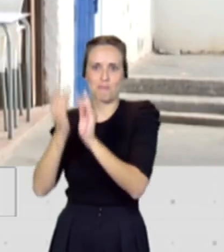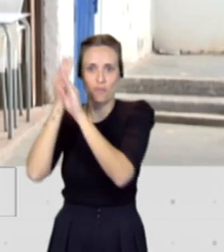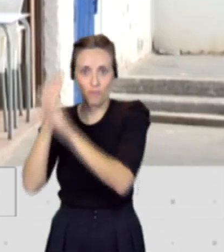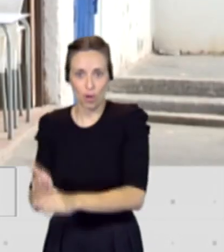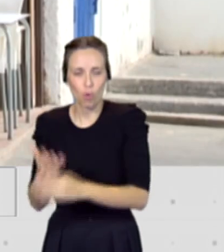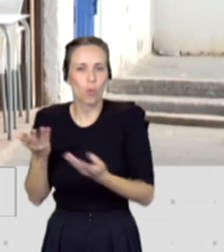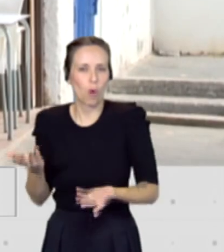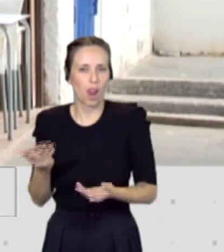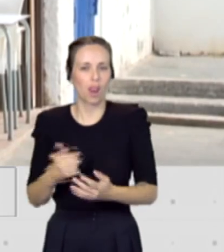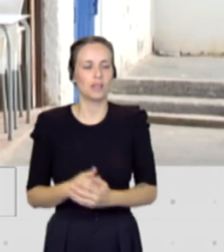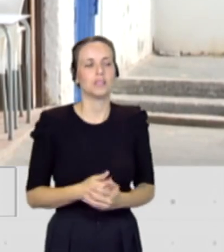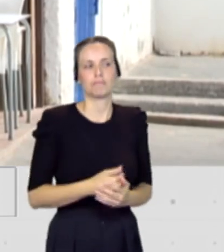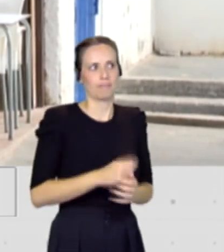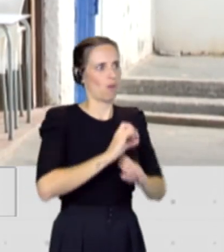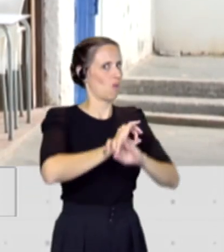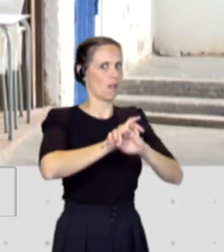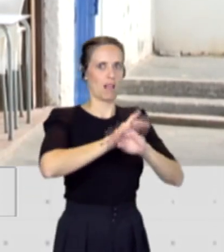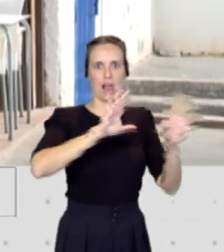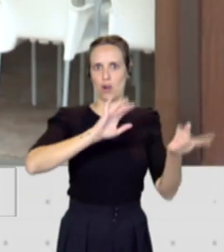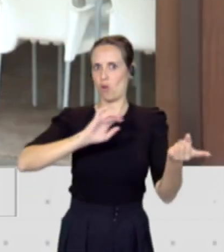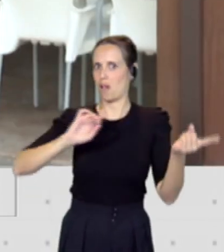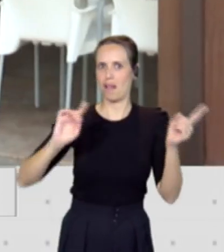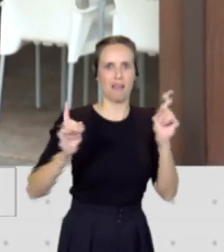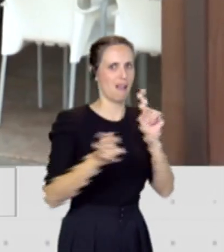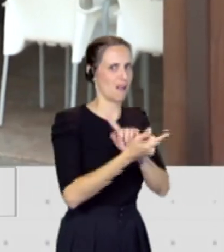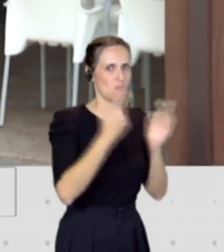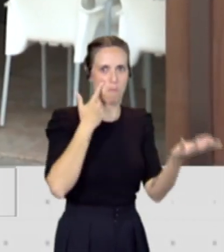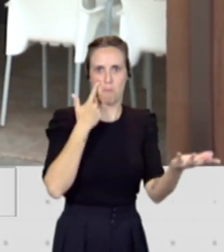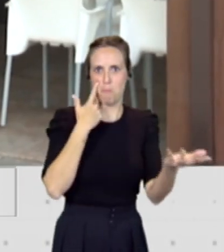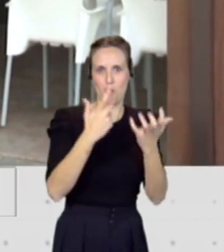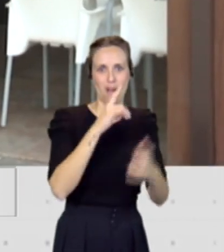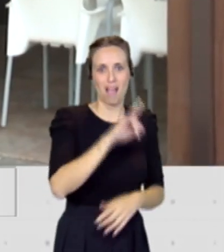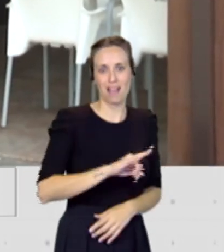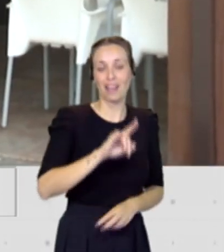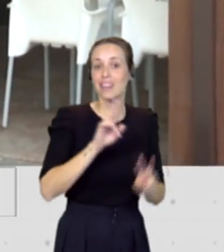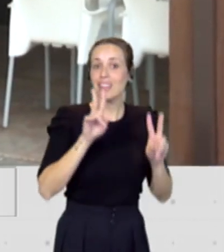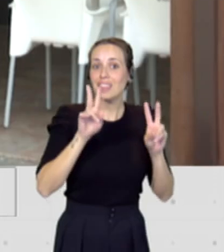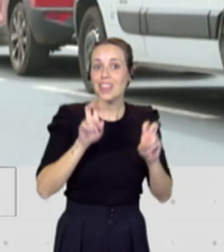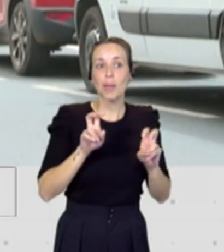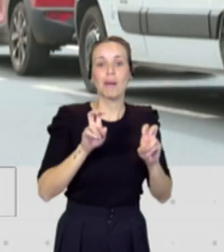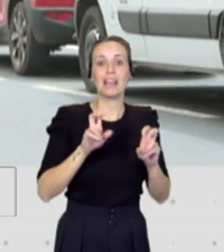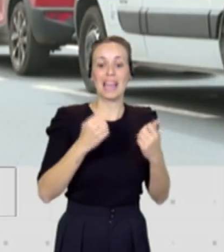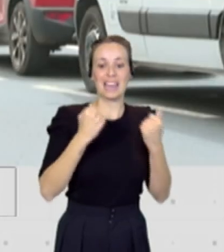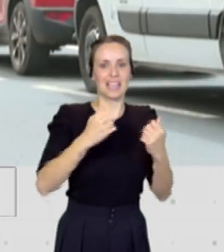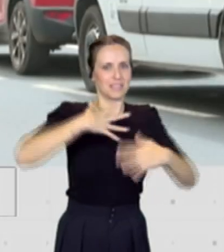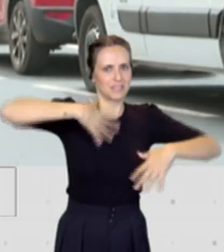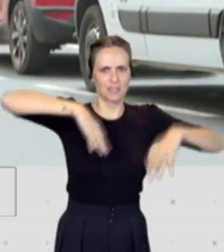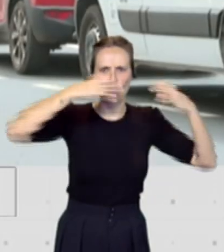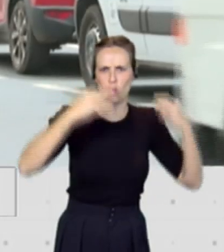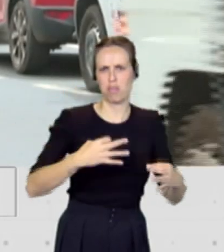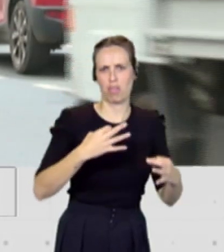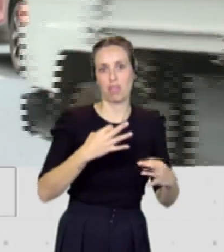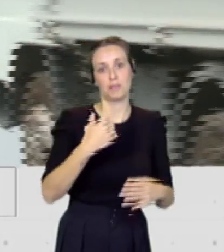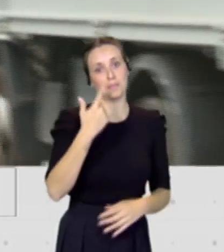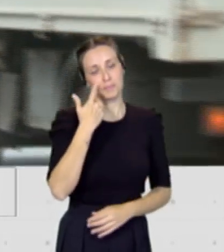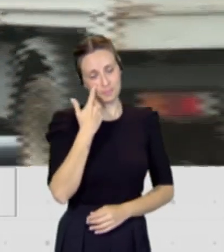Absolutamente. Yo creo que va a haber un antes y un después en Canarias respecto a la seguridad energética. Tengan en cuenta